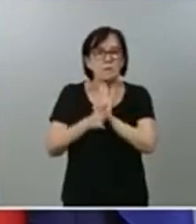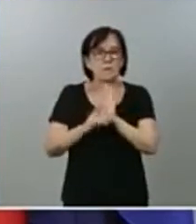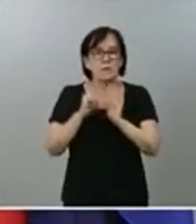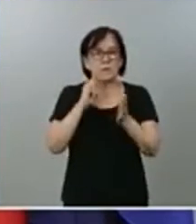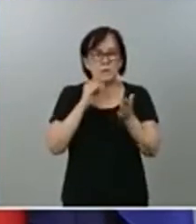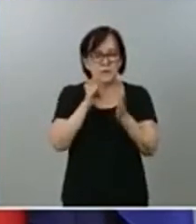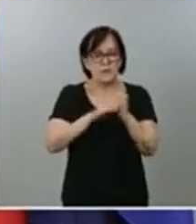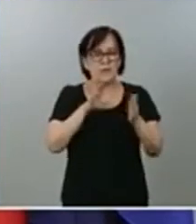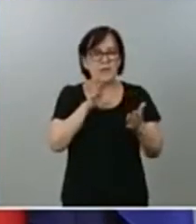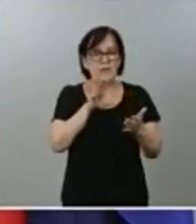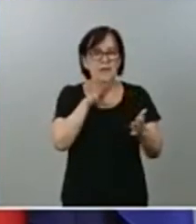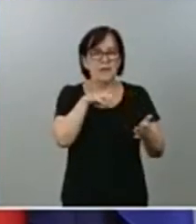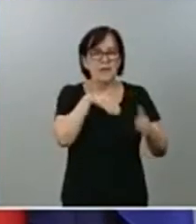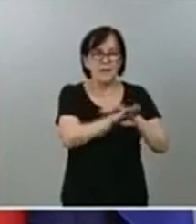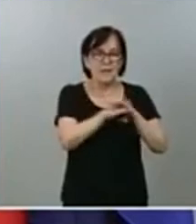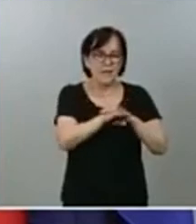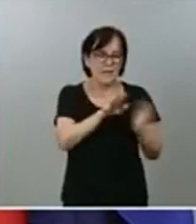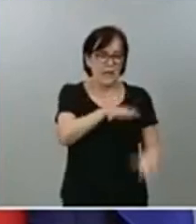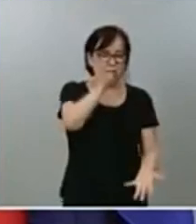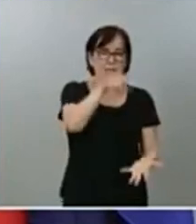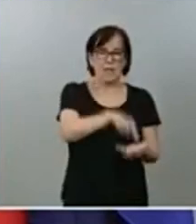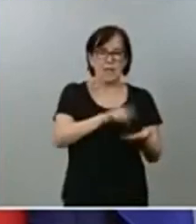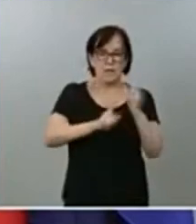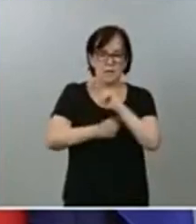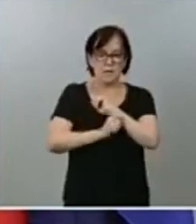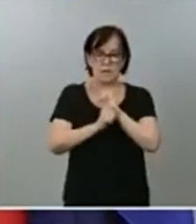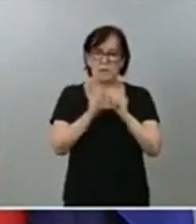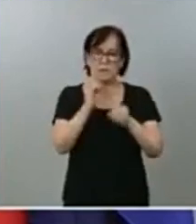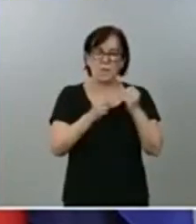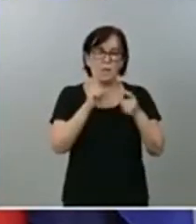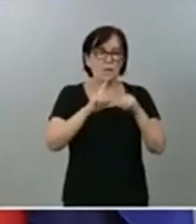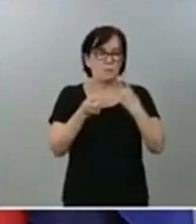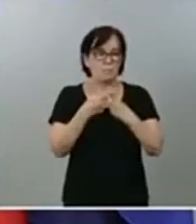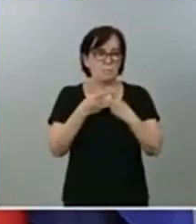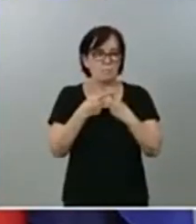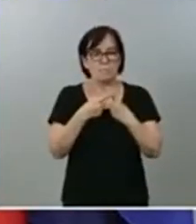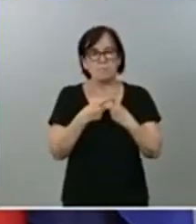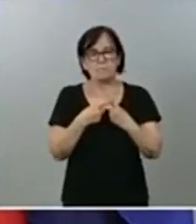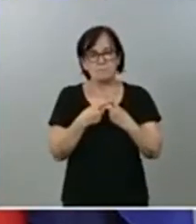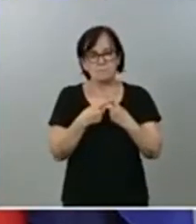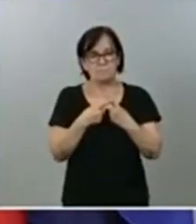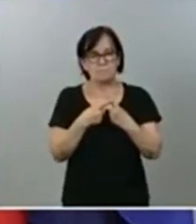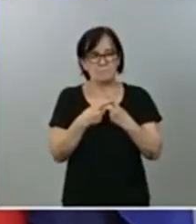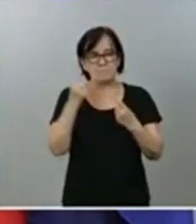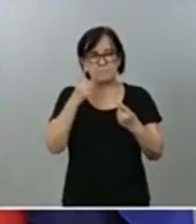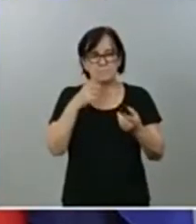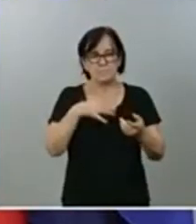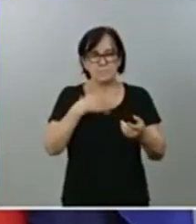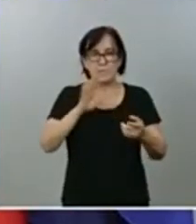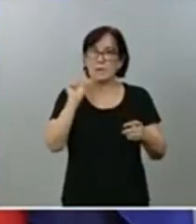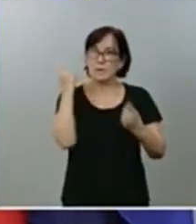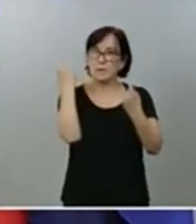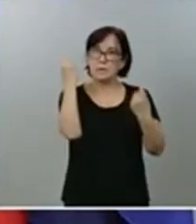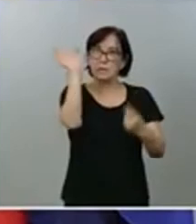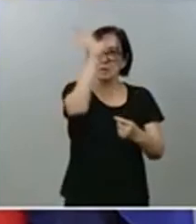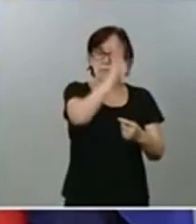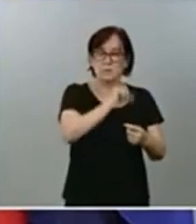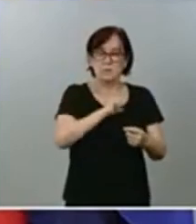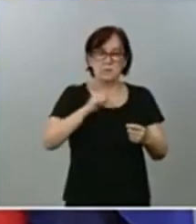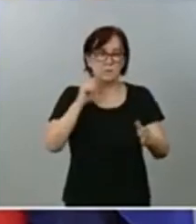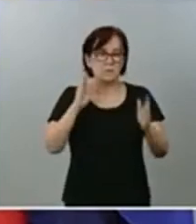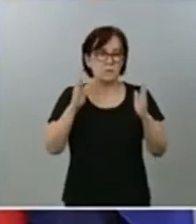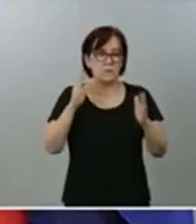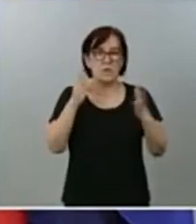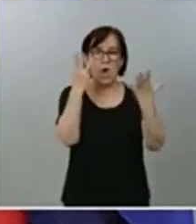estratégica que hay que constituir. En primer lugar, la tienen que tener disponible las comunidades autónomas por un periodo, insisto, de ocho